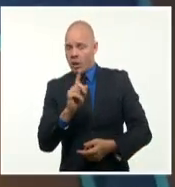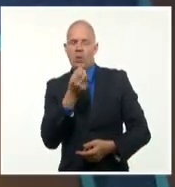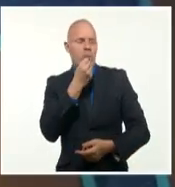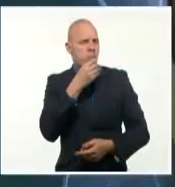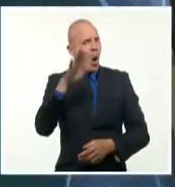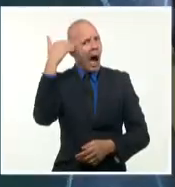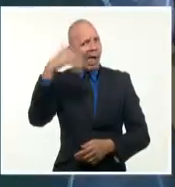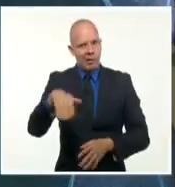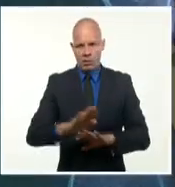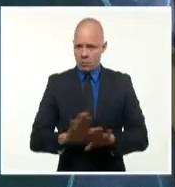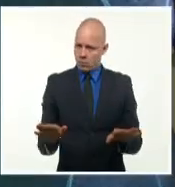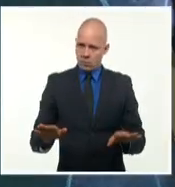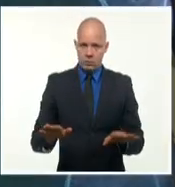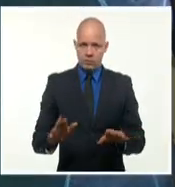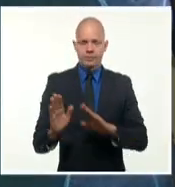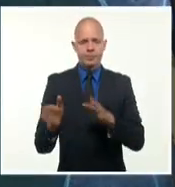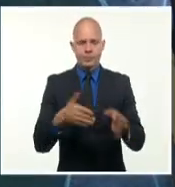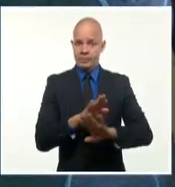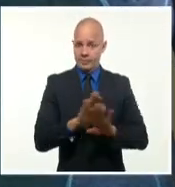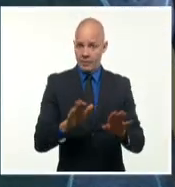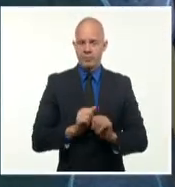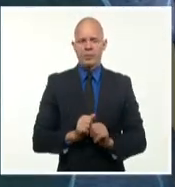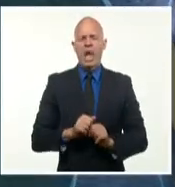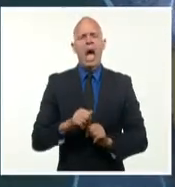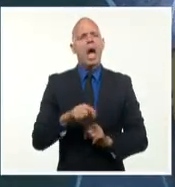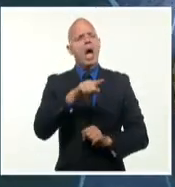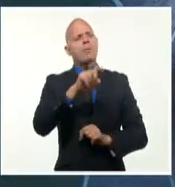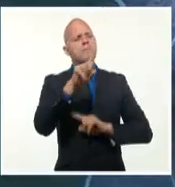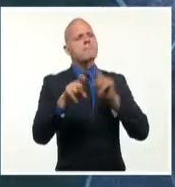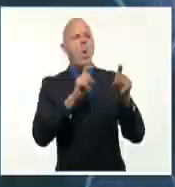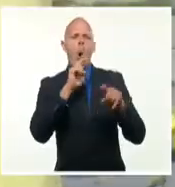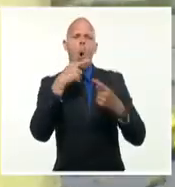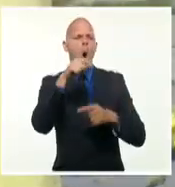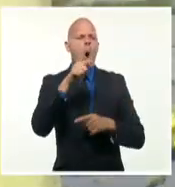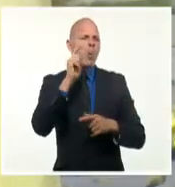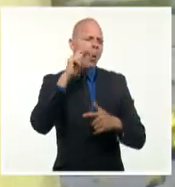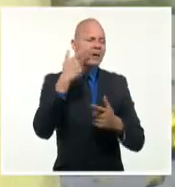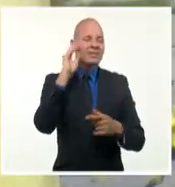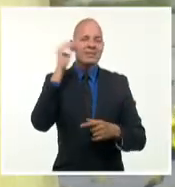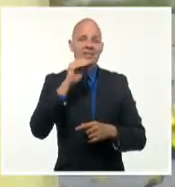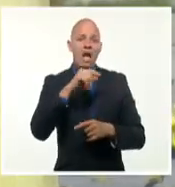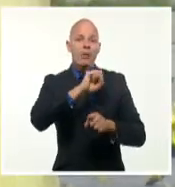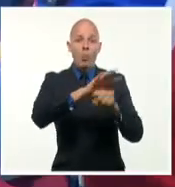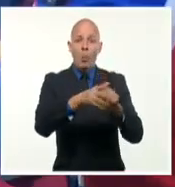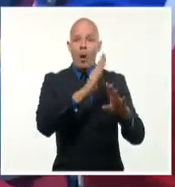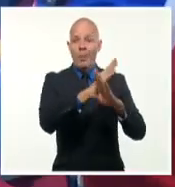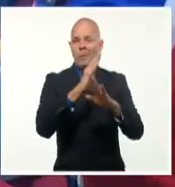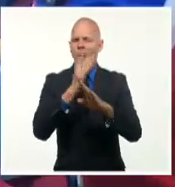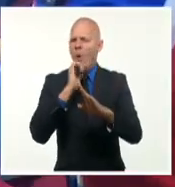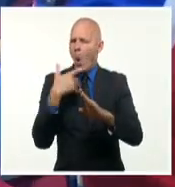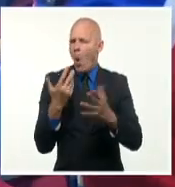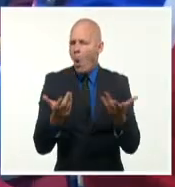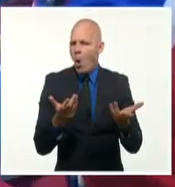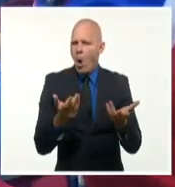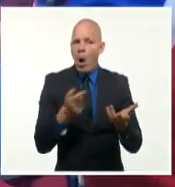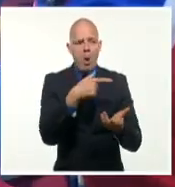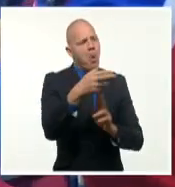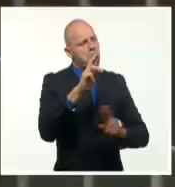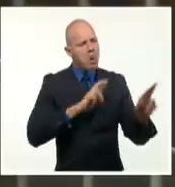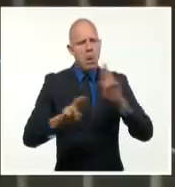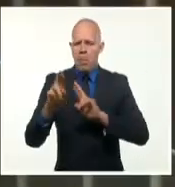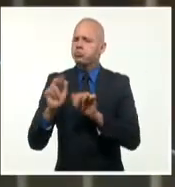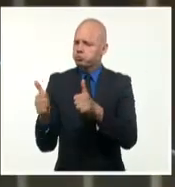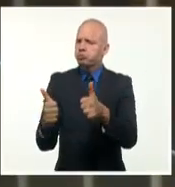del Consejo de Gobierno, se le brindó una actualización al dirigente cubano sobre el enfrentamiento a la COVID-19. Desde Holguín, el